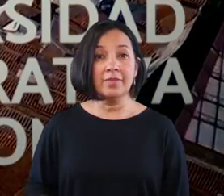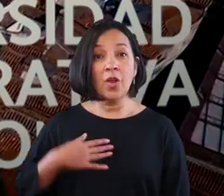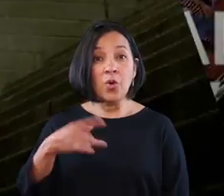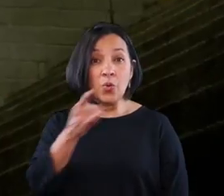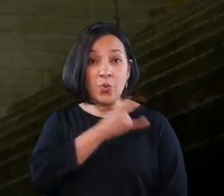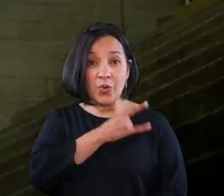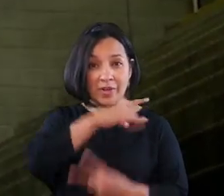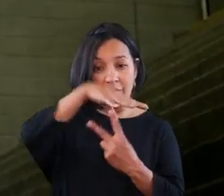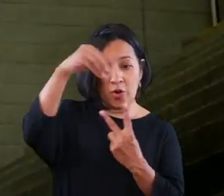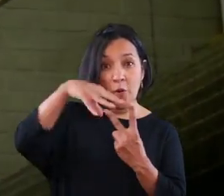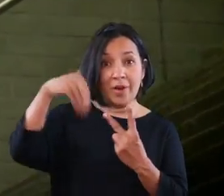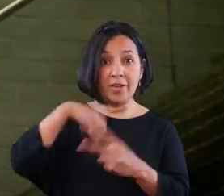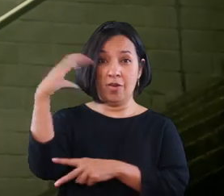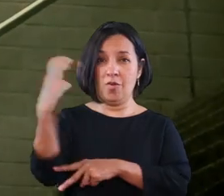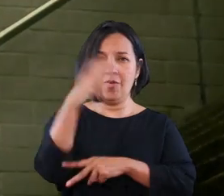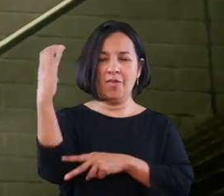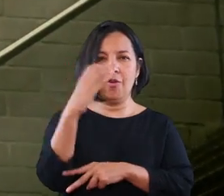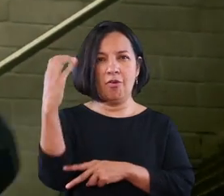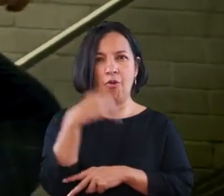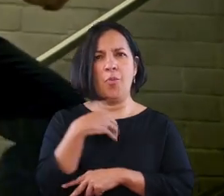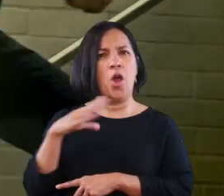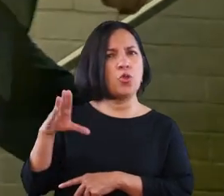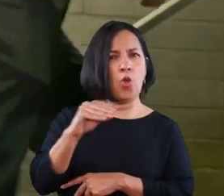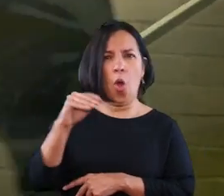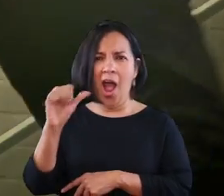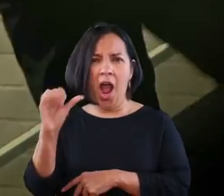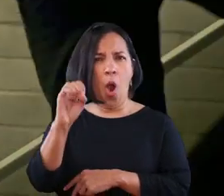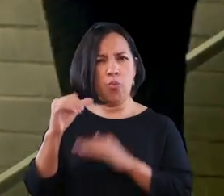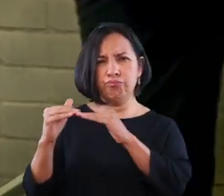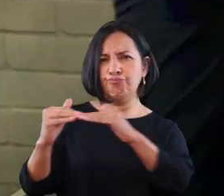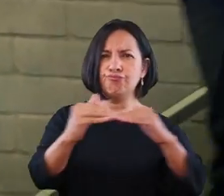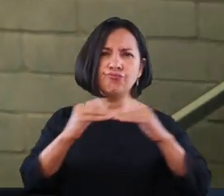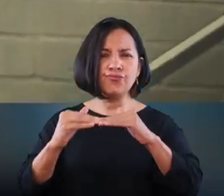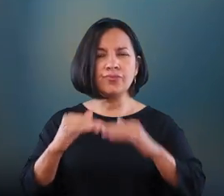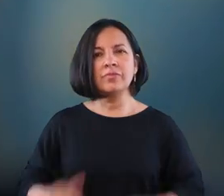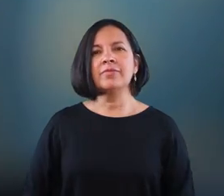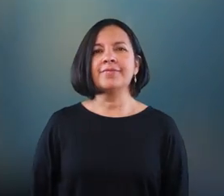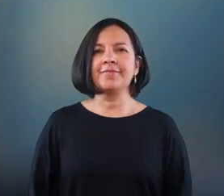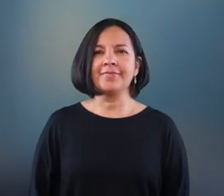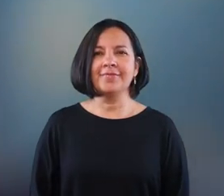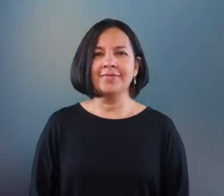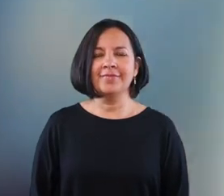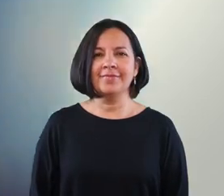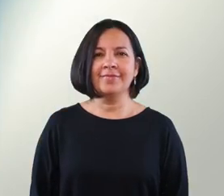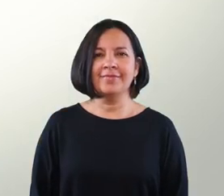En la Universidad Cooperativa de Colombia, todos y todas contamos.